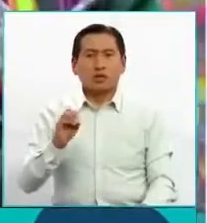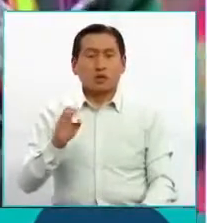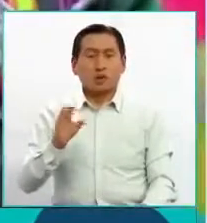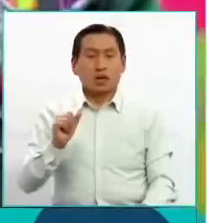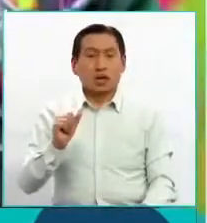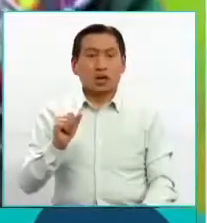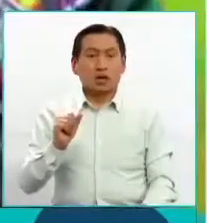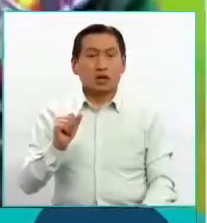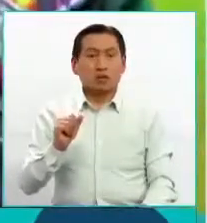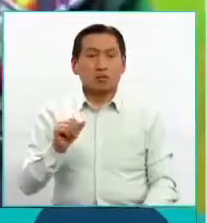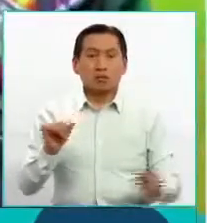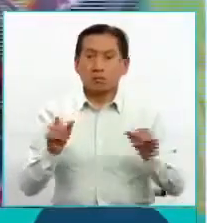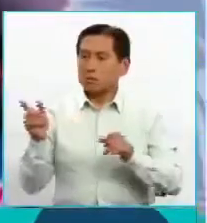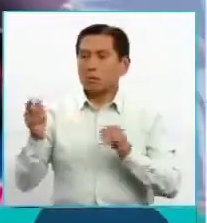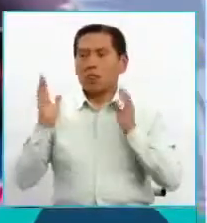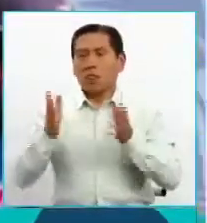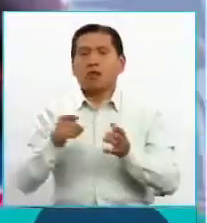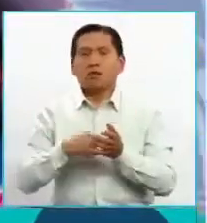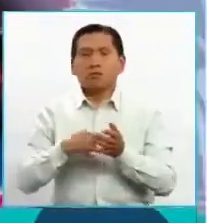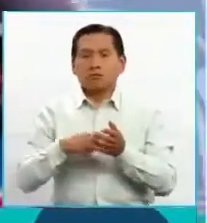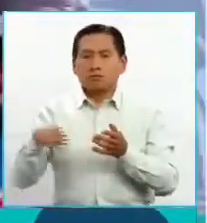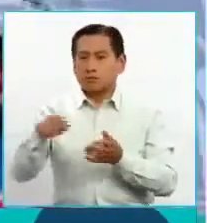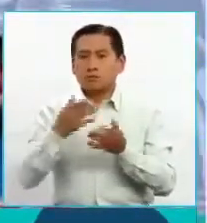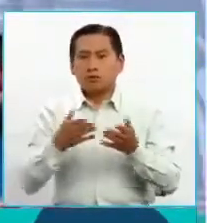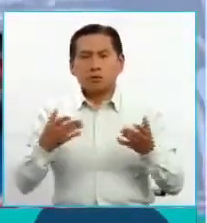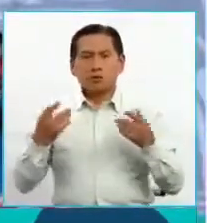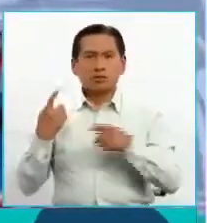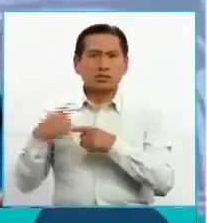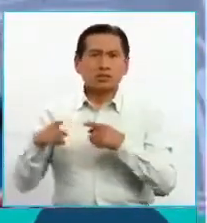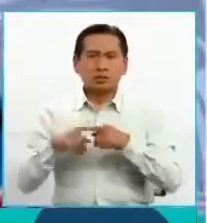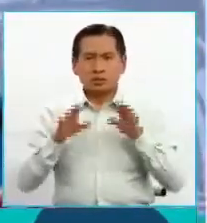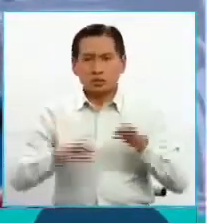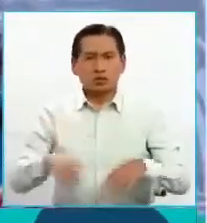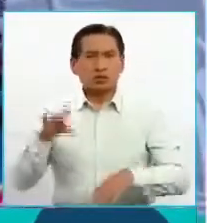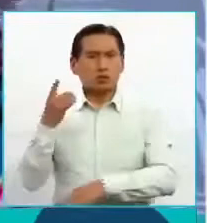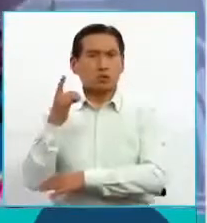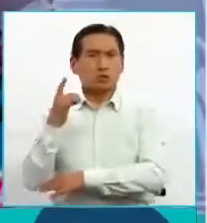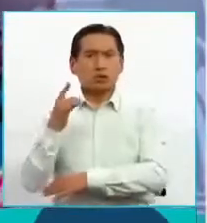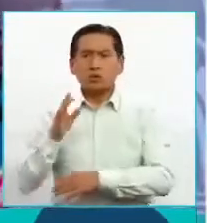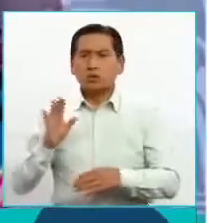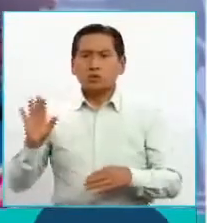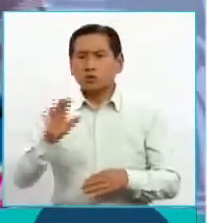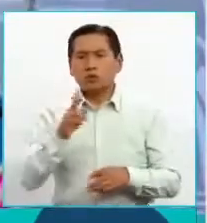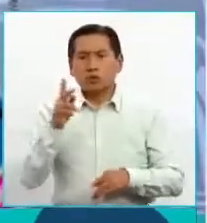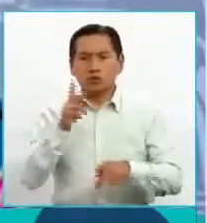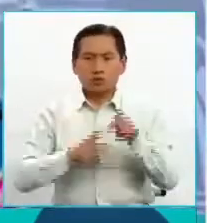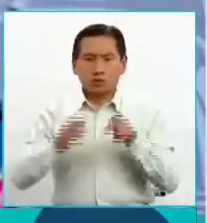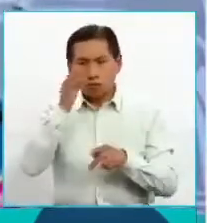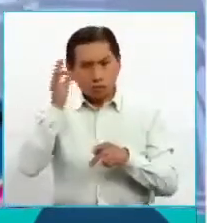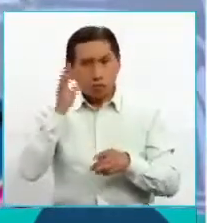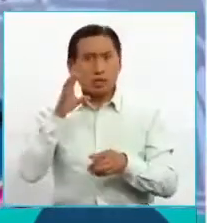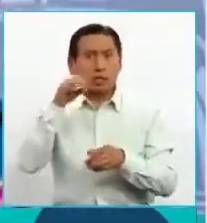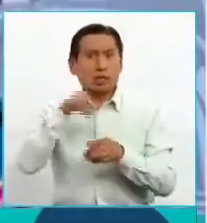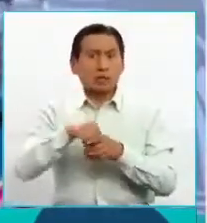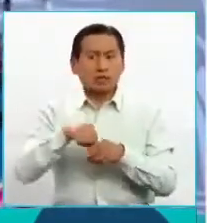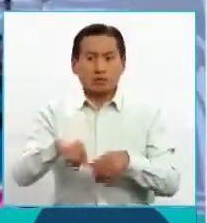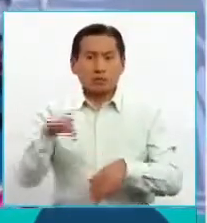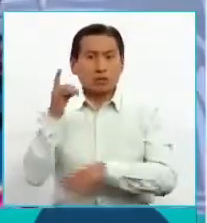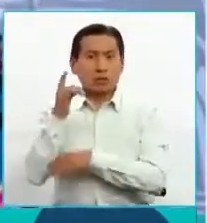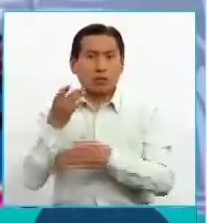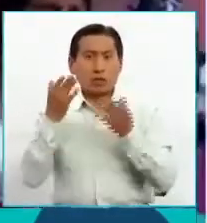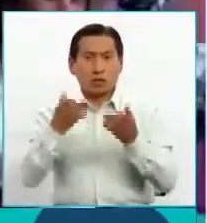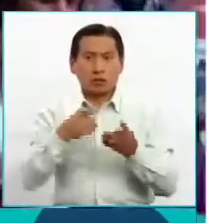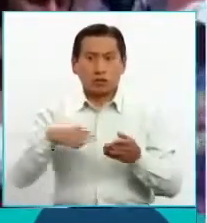Lo mismo hicieron porque ahí está la riqueza de nuestro país, de los pueblos originarios que existen en Bolivia,